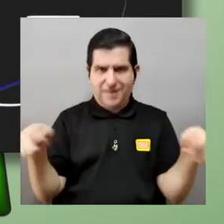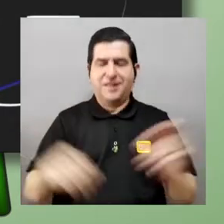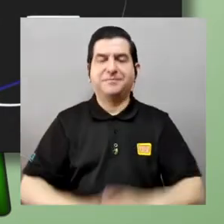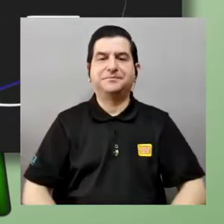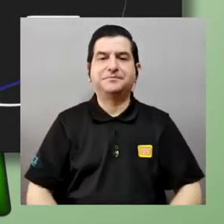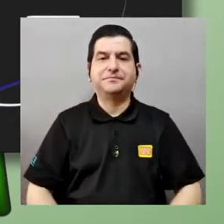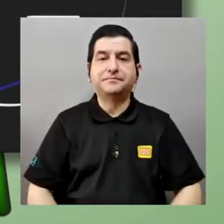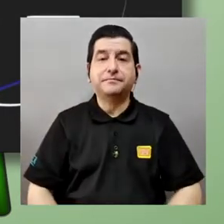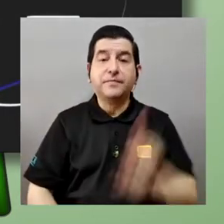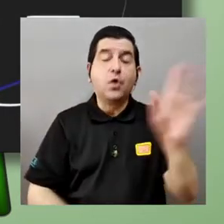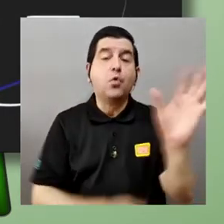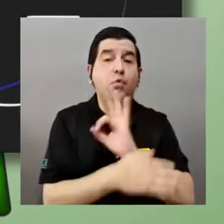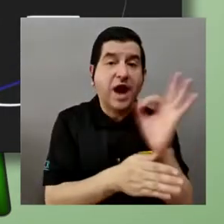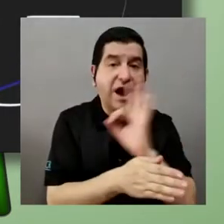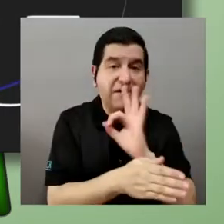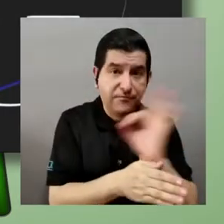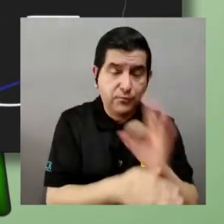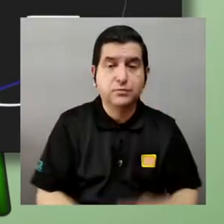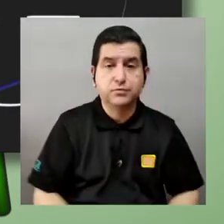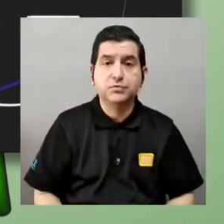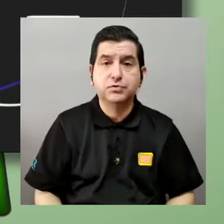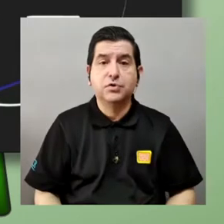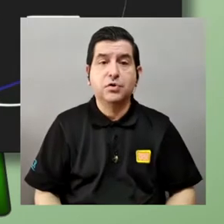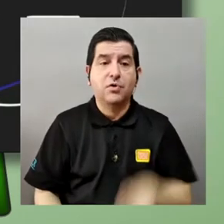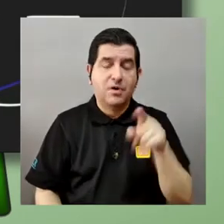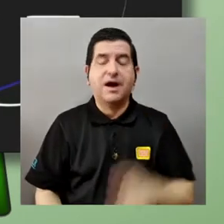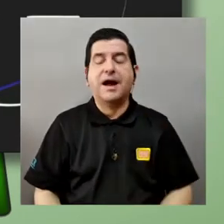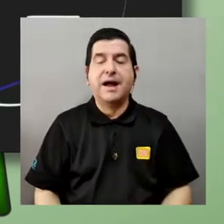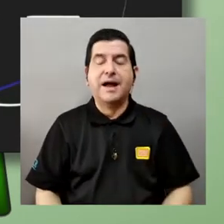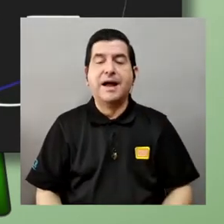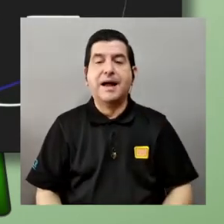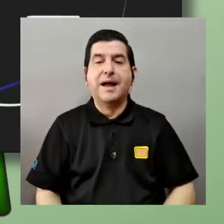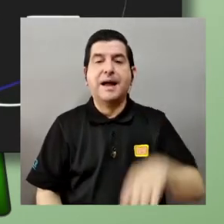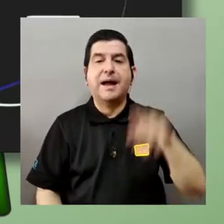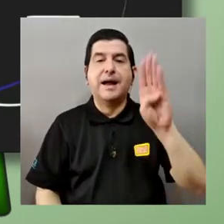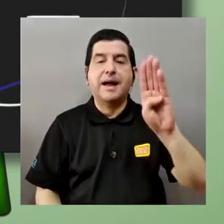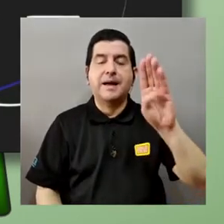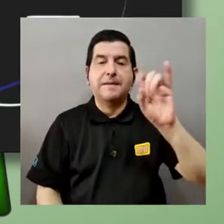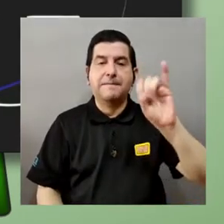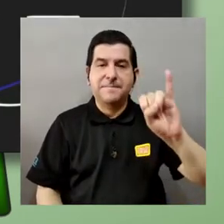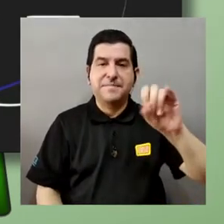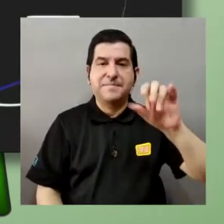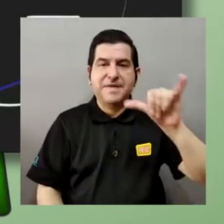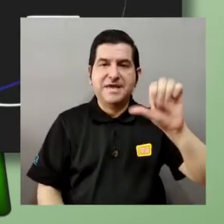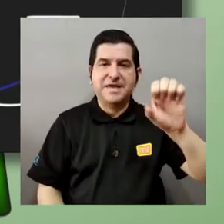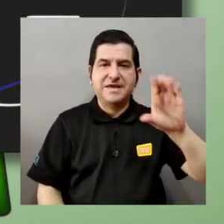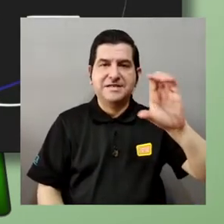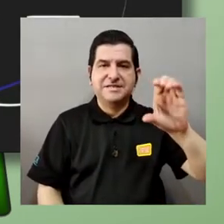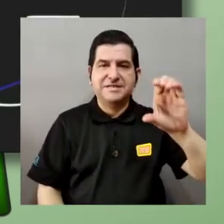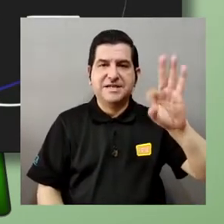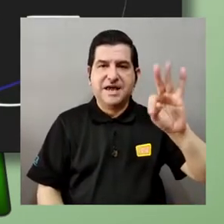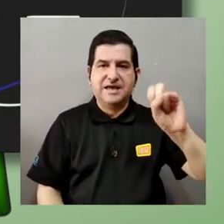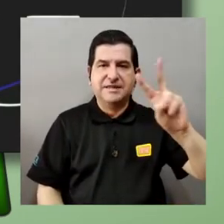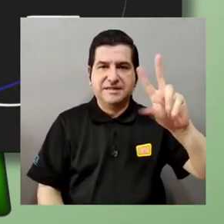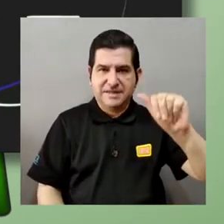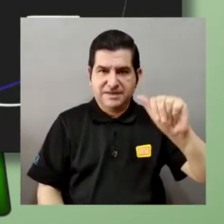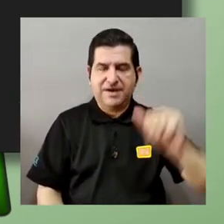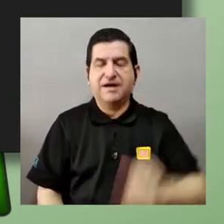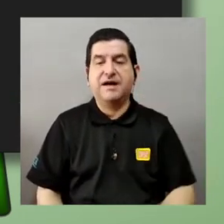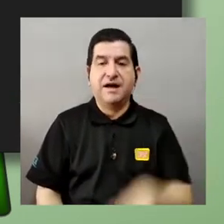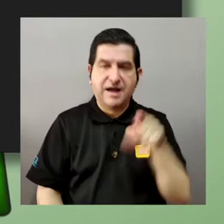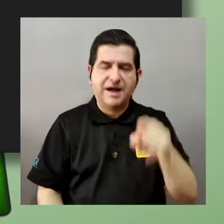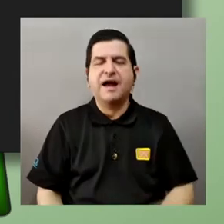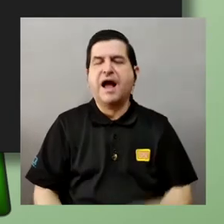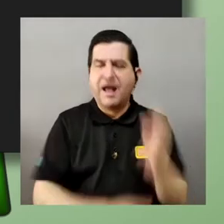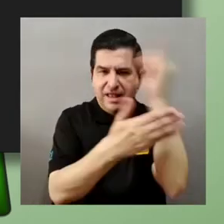función podemos decirlo es una función biyectiva entre los dos conjuntos esto lo dice aquí como el dibujillo es para para finitos pero podemos hacer lo